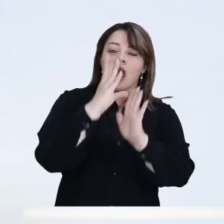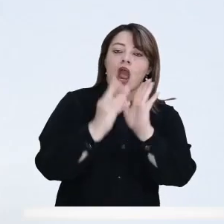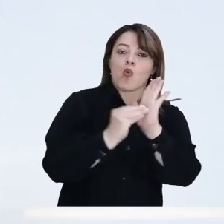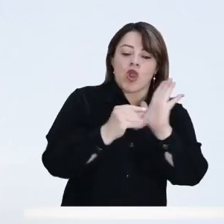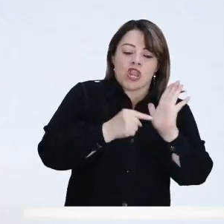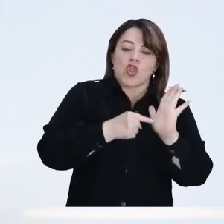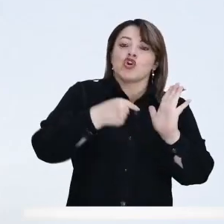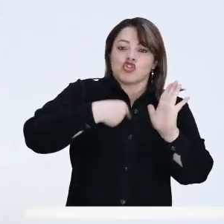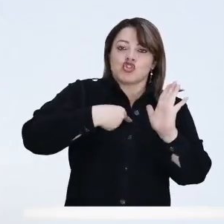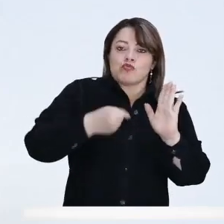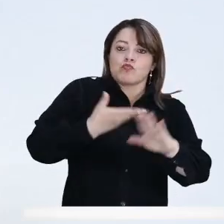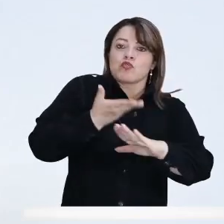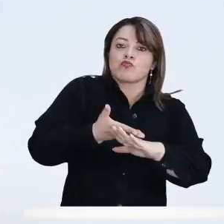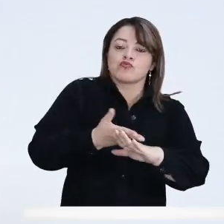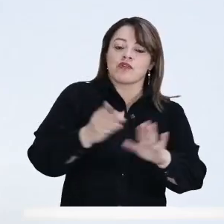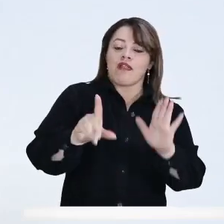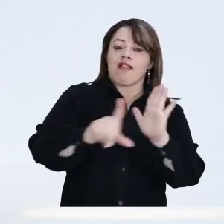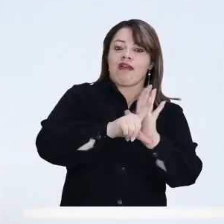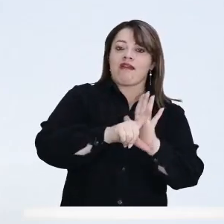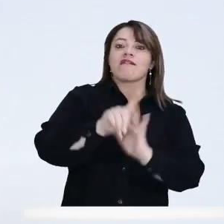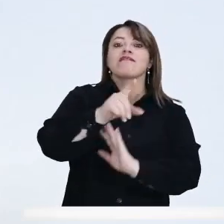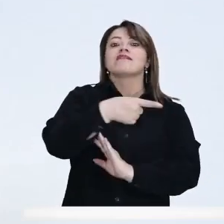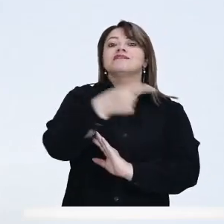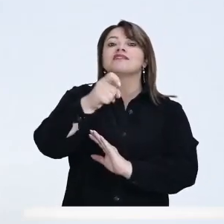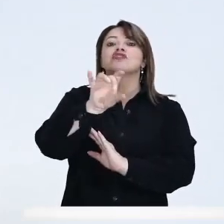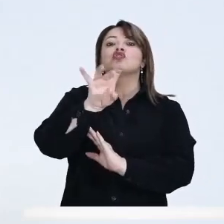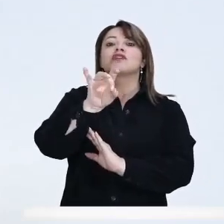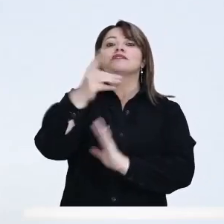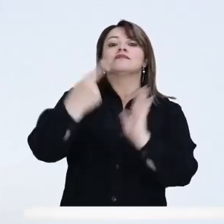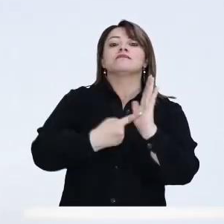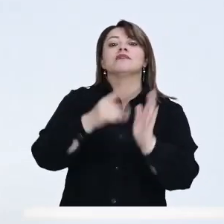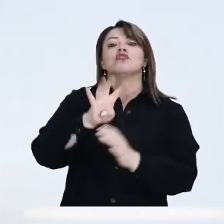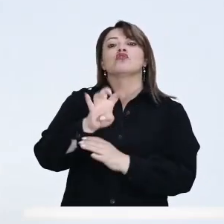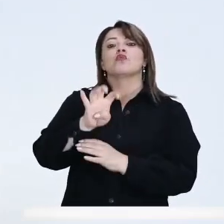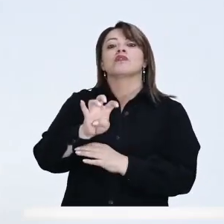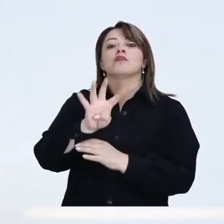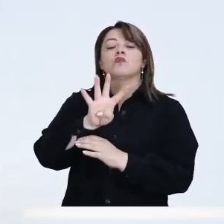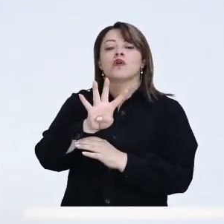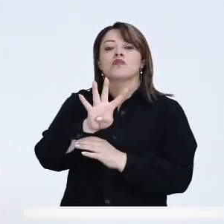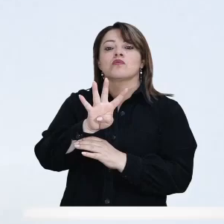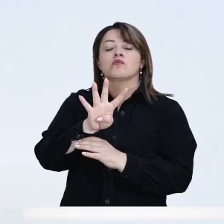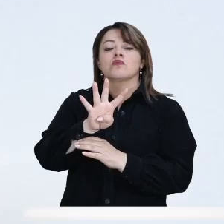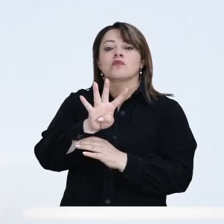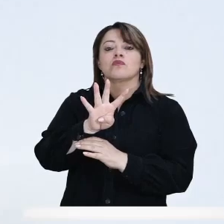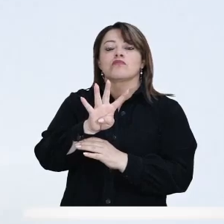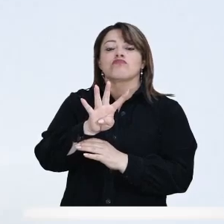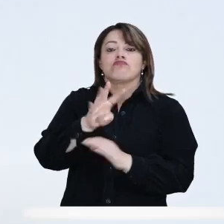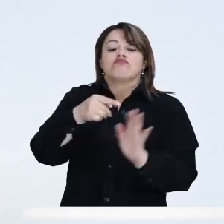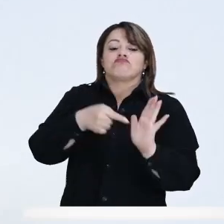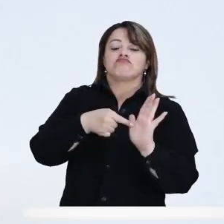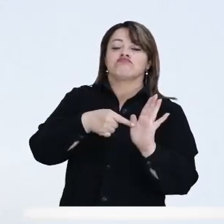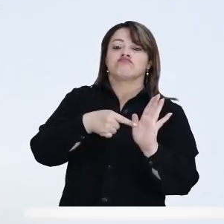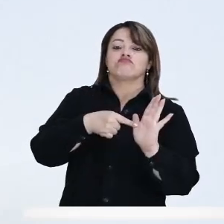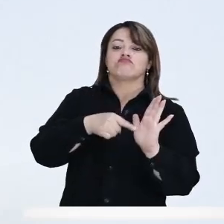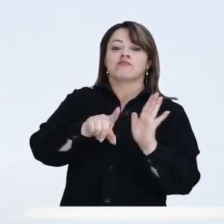importante, dándole cumplimiento a la ley 115 de 1994, pues ya